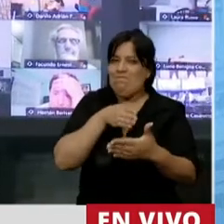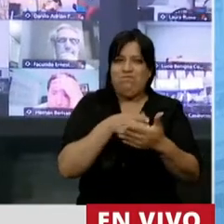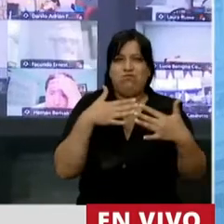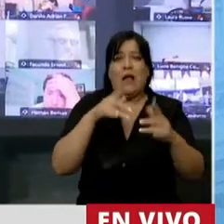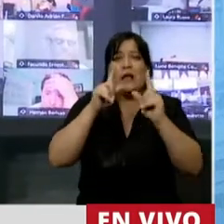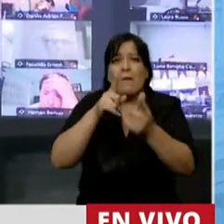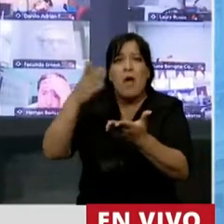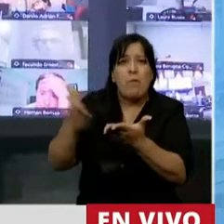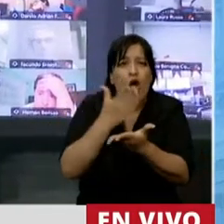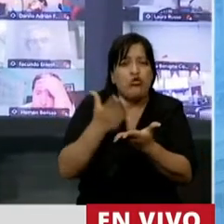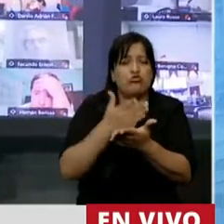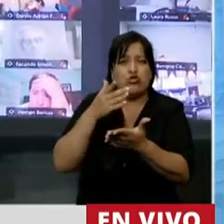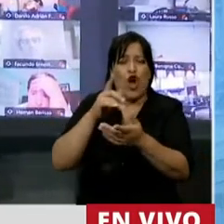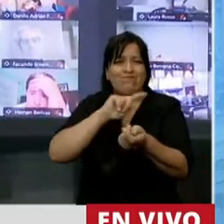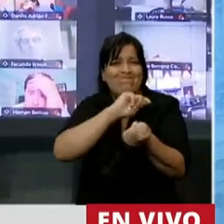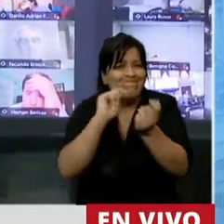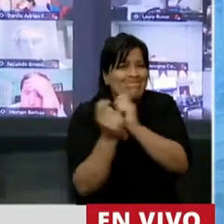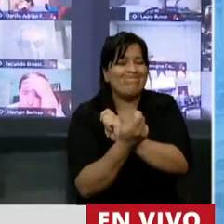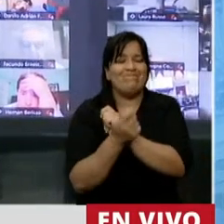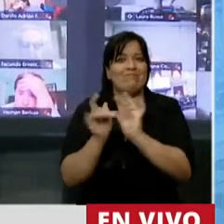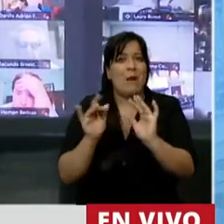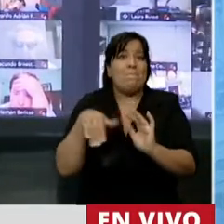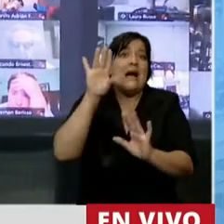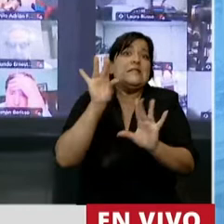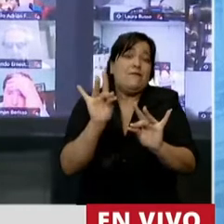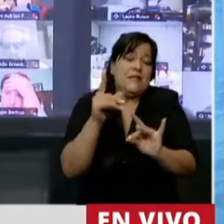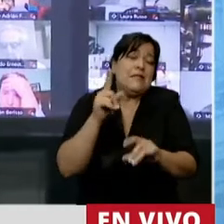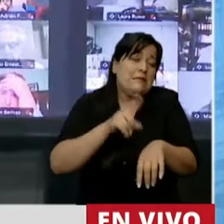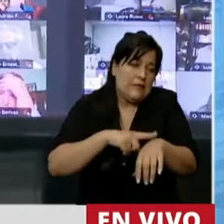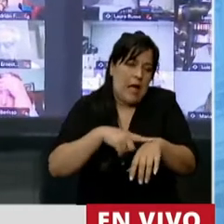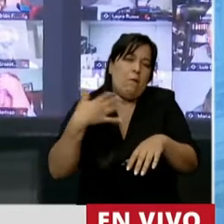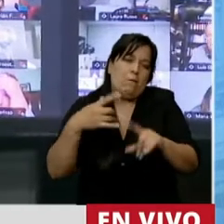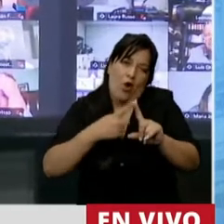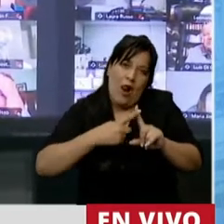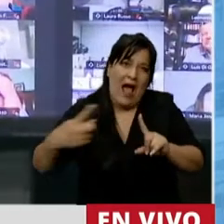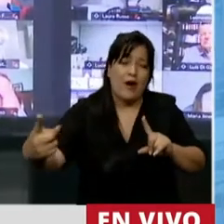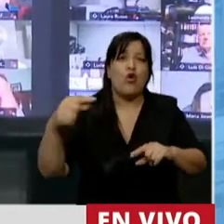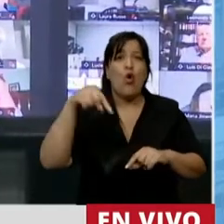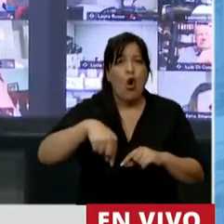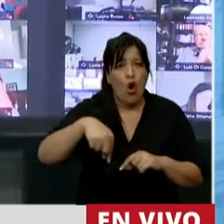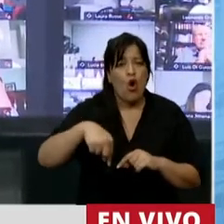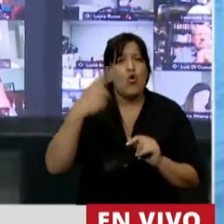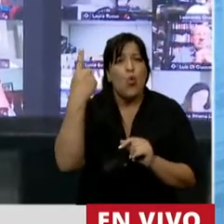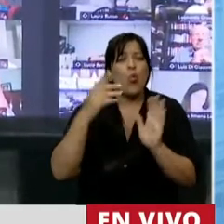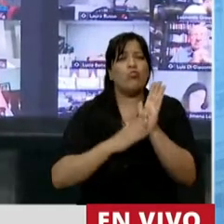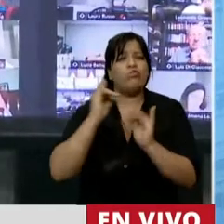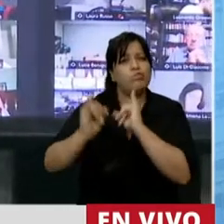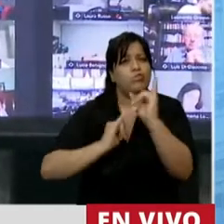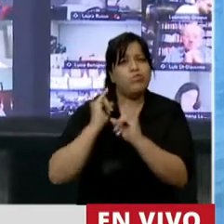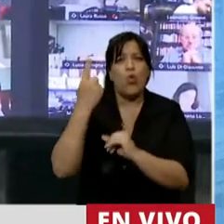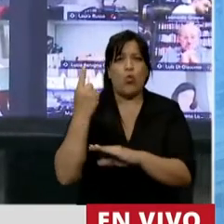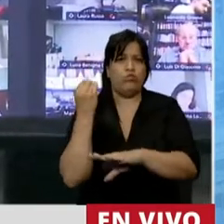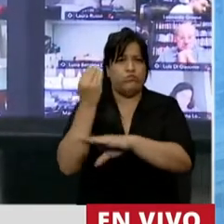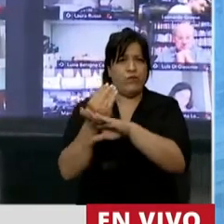productivas. Mire, hoy uno de los argumentos que esbozó un referente